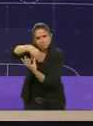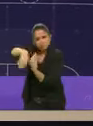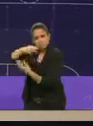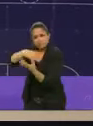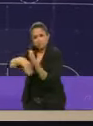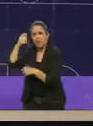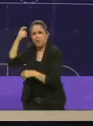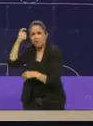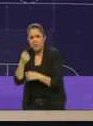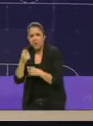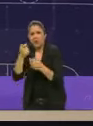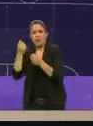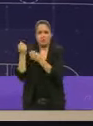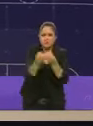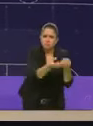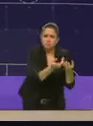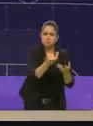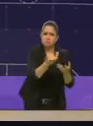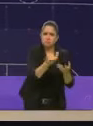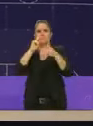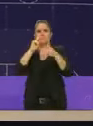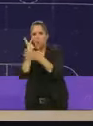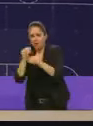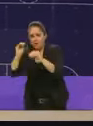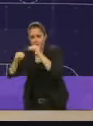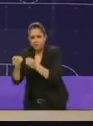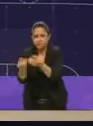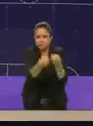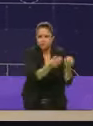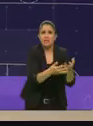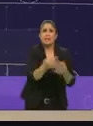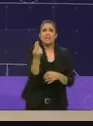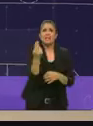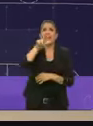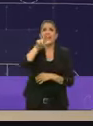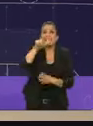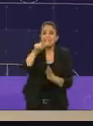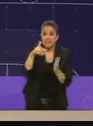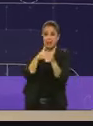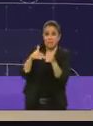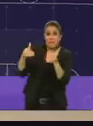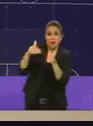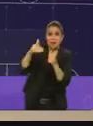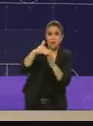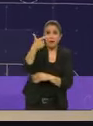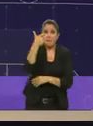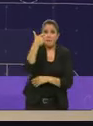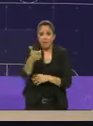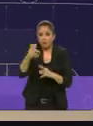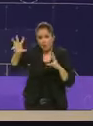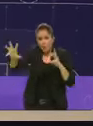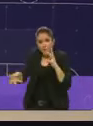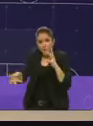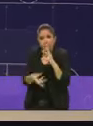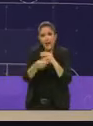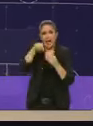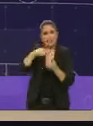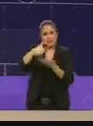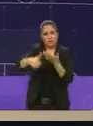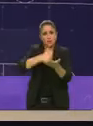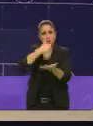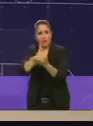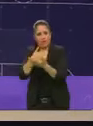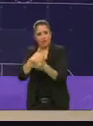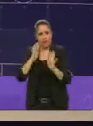proyecciones necesitamos 17 mil millones de pesos adicionales en esta ciudad para